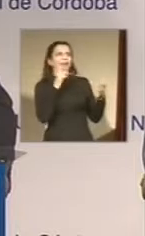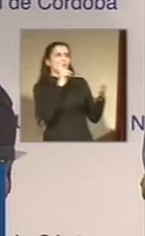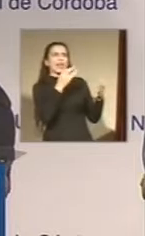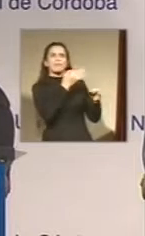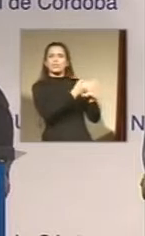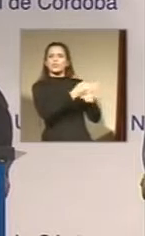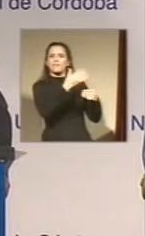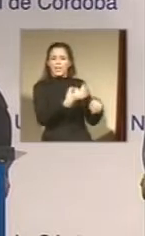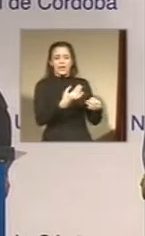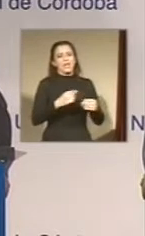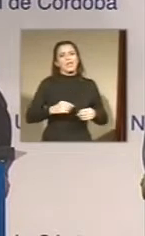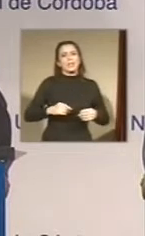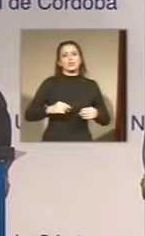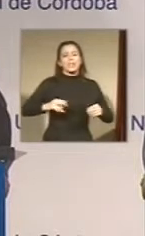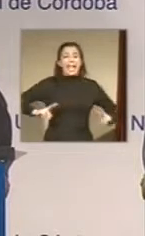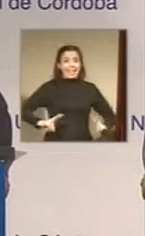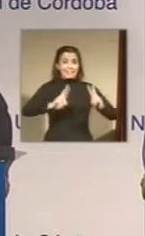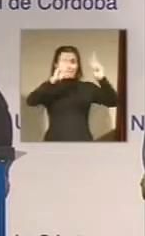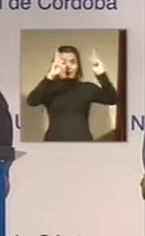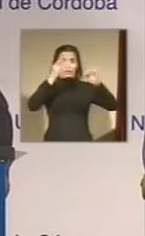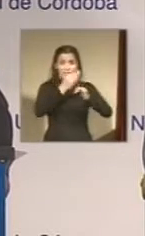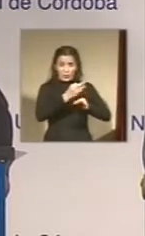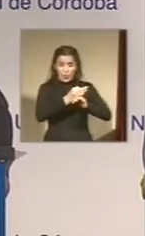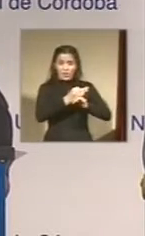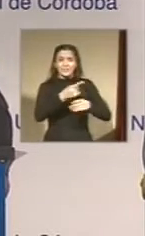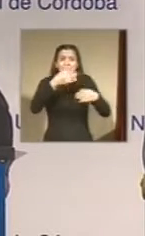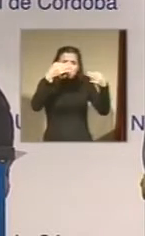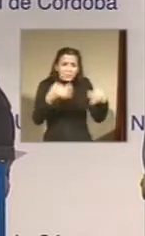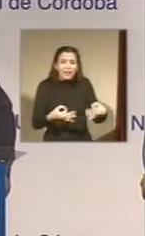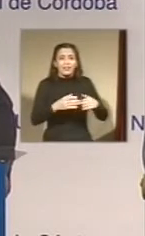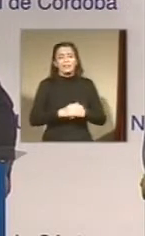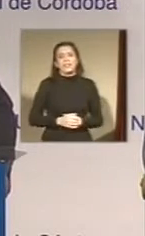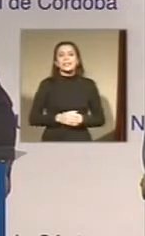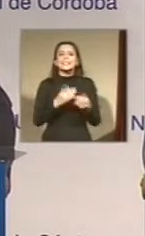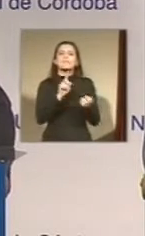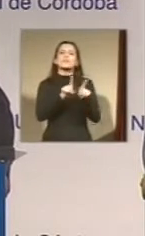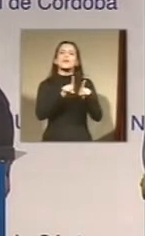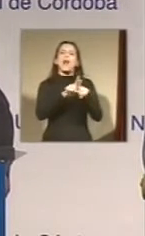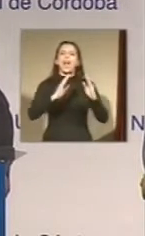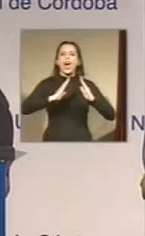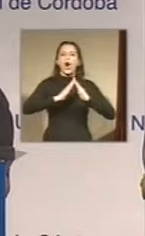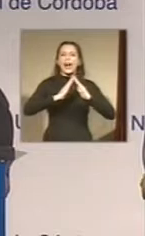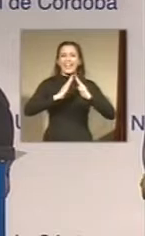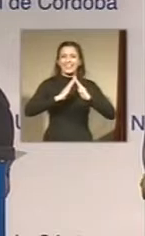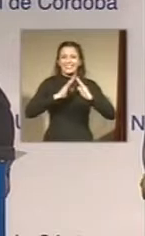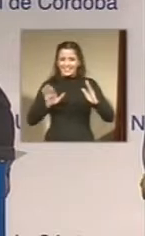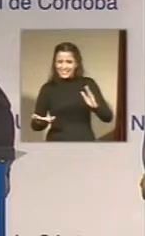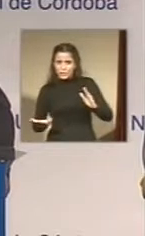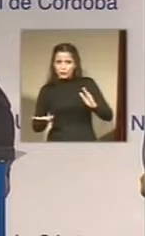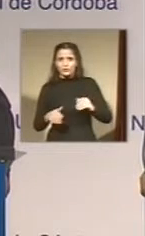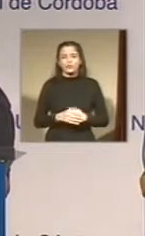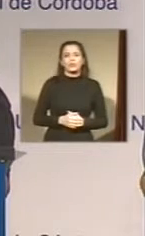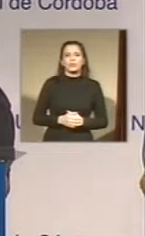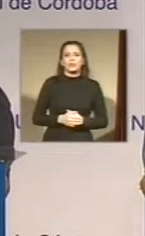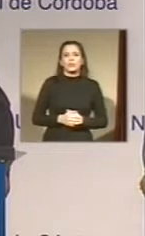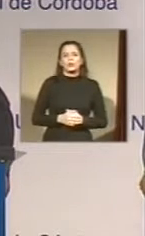los establecimientos educacionales sean el hogar que los niños necesitan. No es posible que con la extensión de